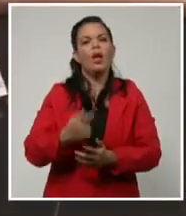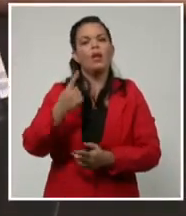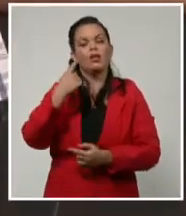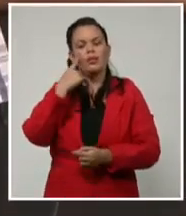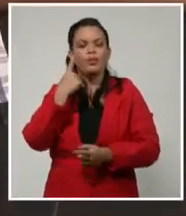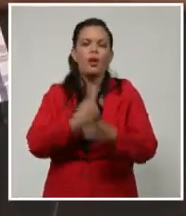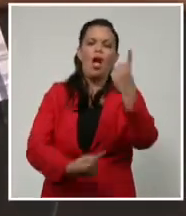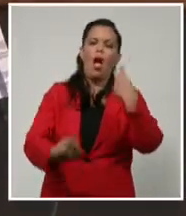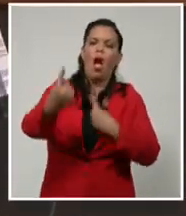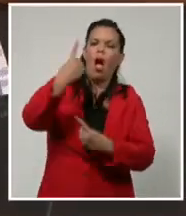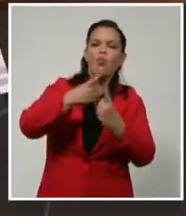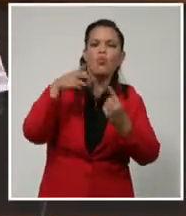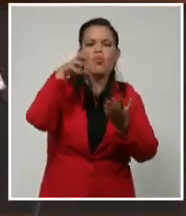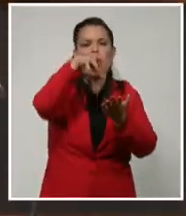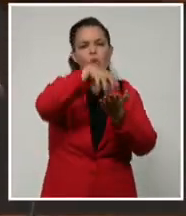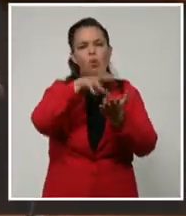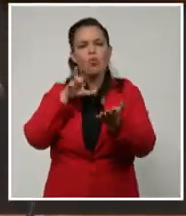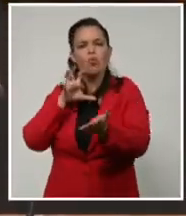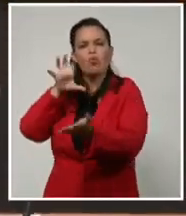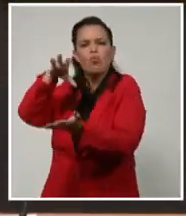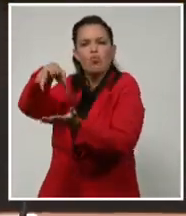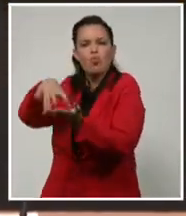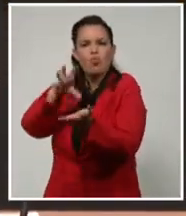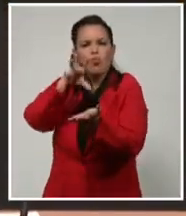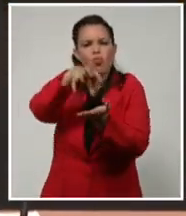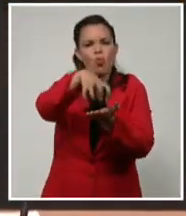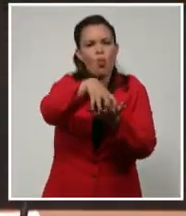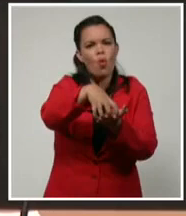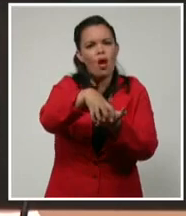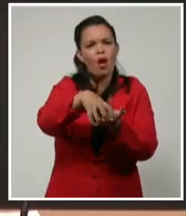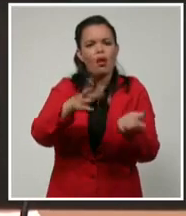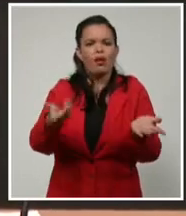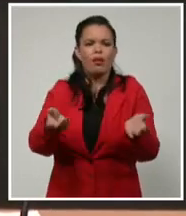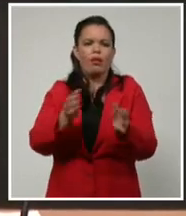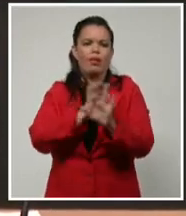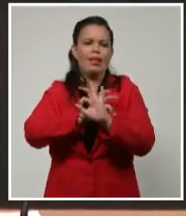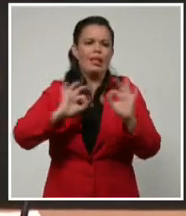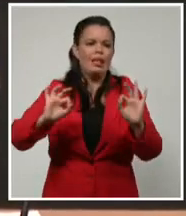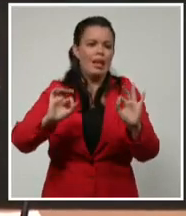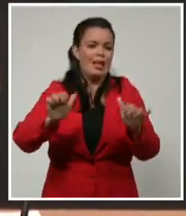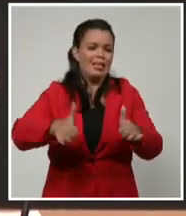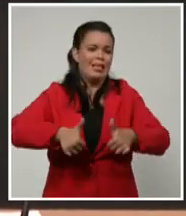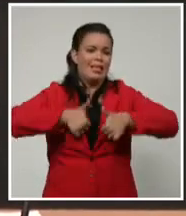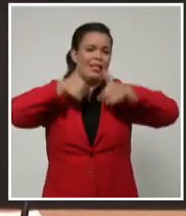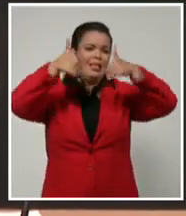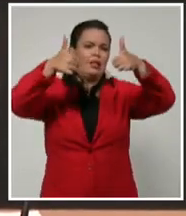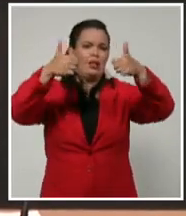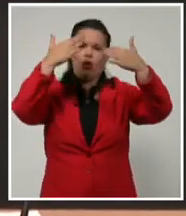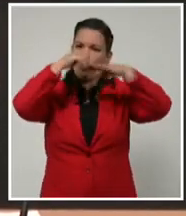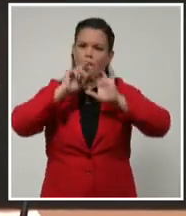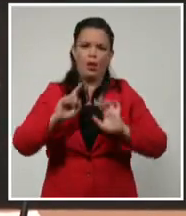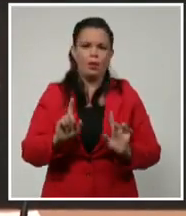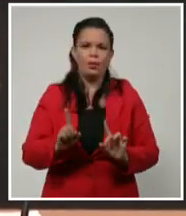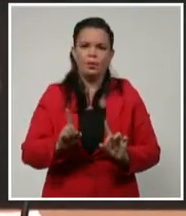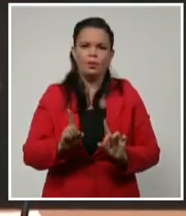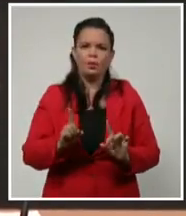donde las medidas de higiene se han resquebrajado, se ha resquebrajado también la